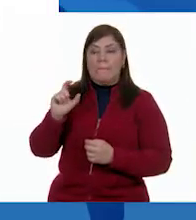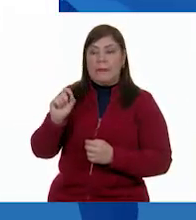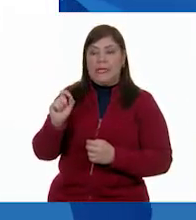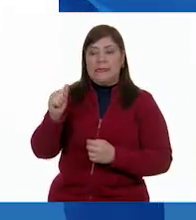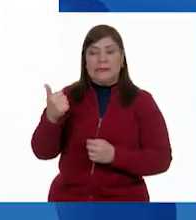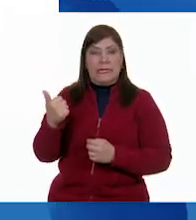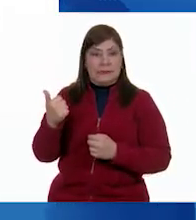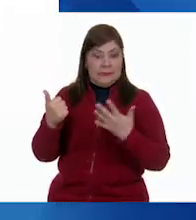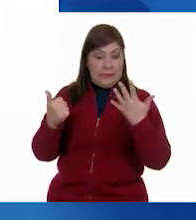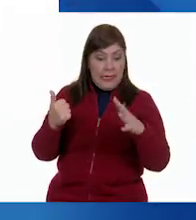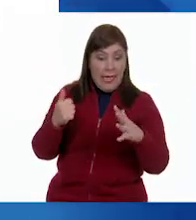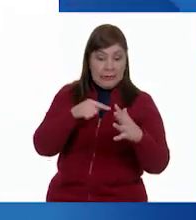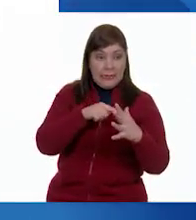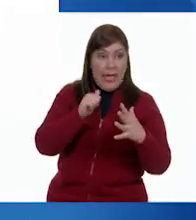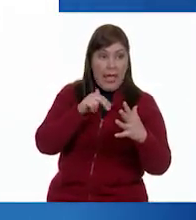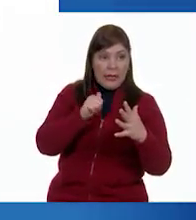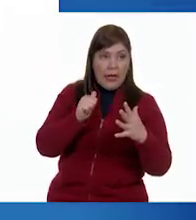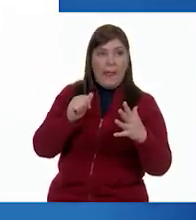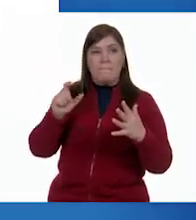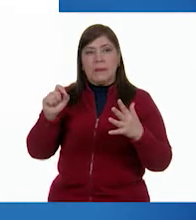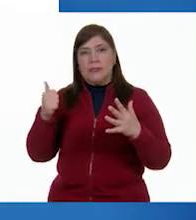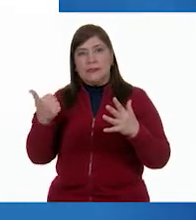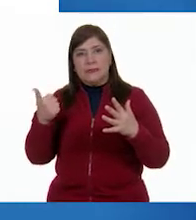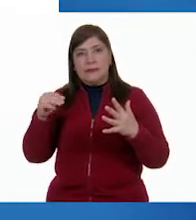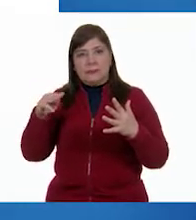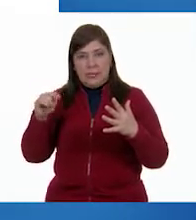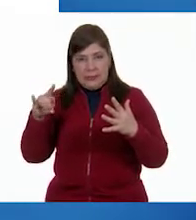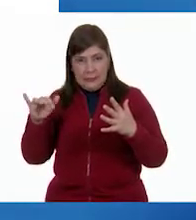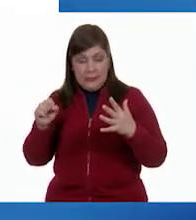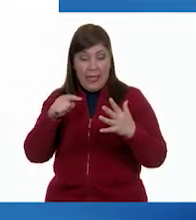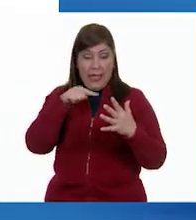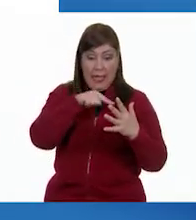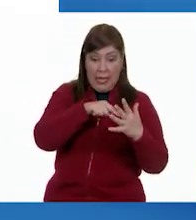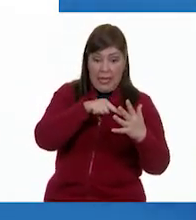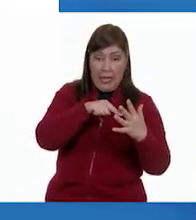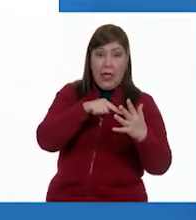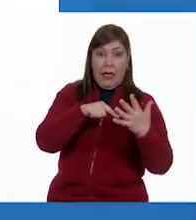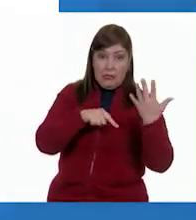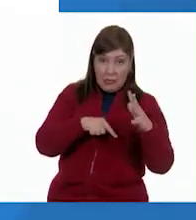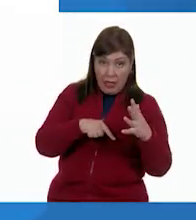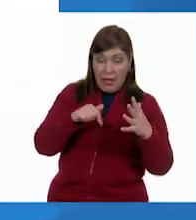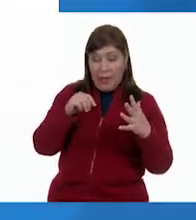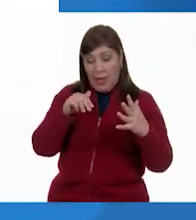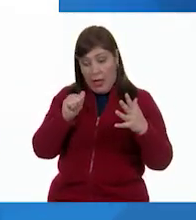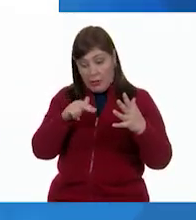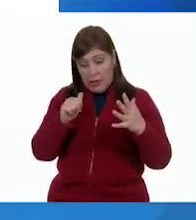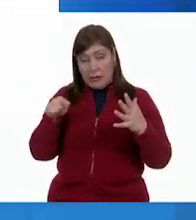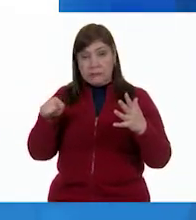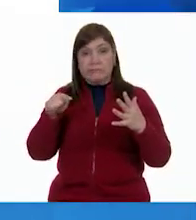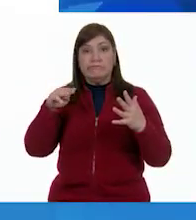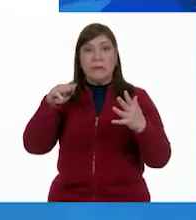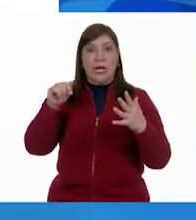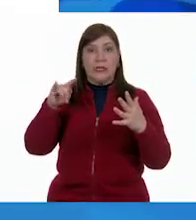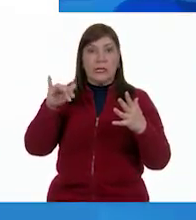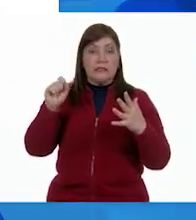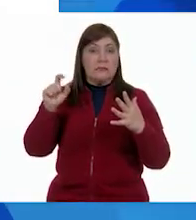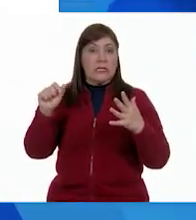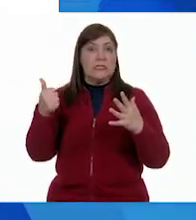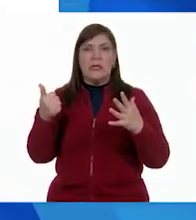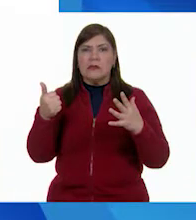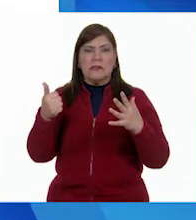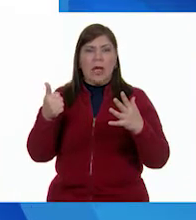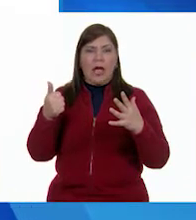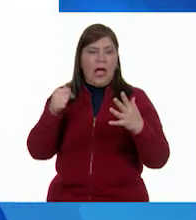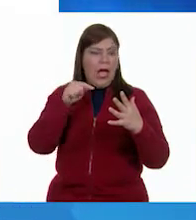26 libros. Entonces, si Ana tiene 10 y Matías tiene 26, ¿cuántos